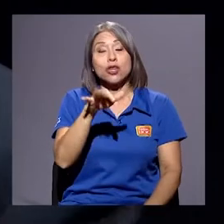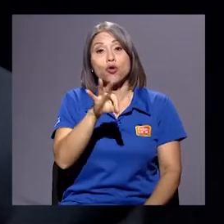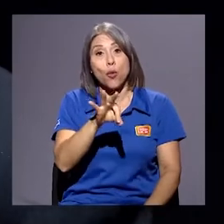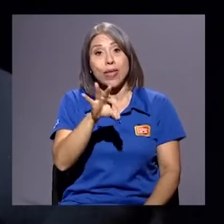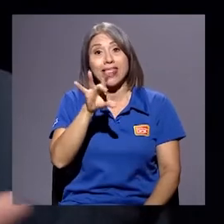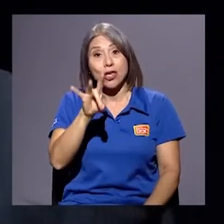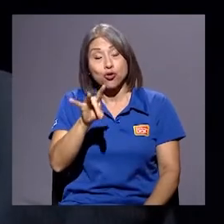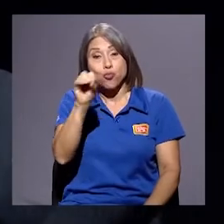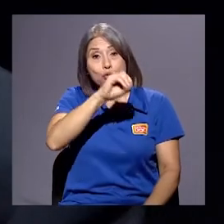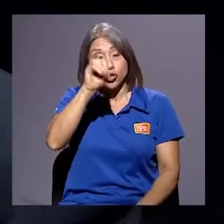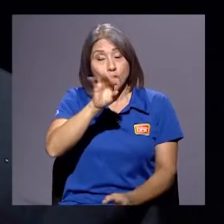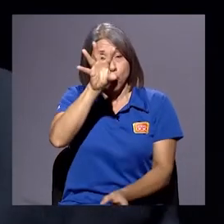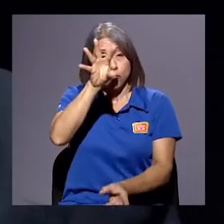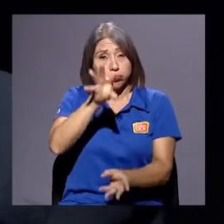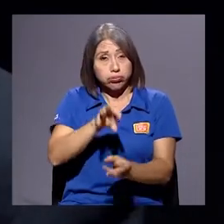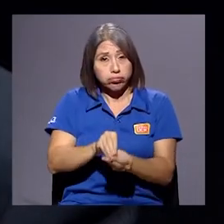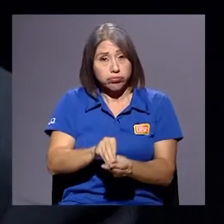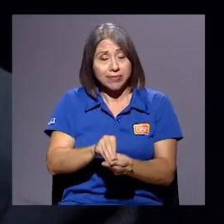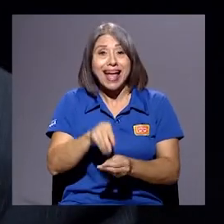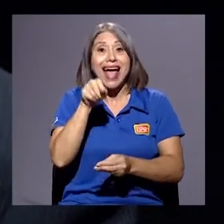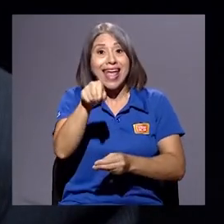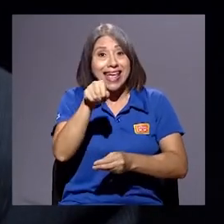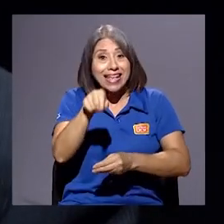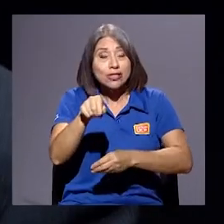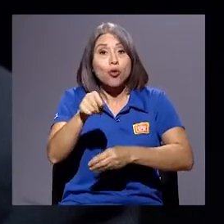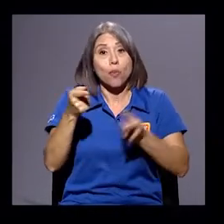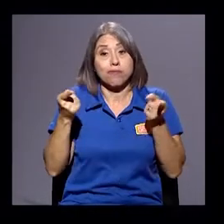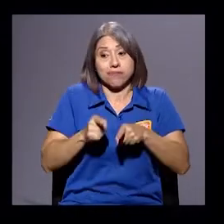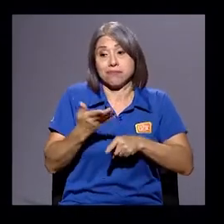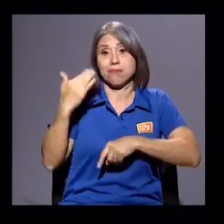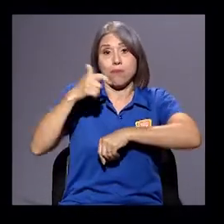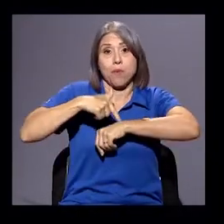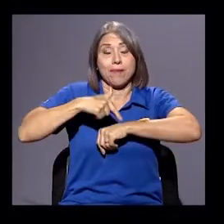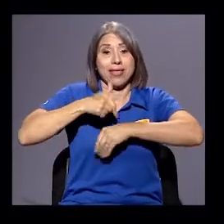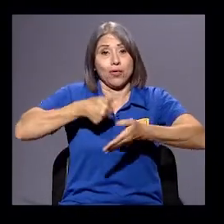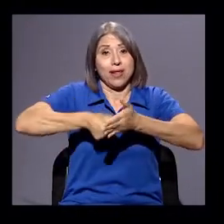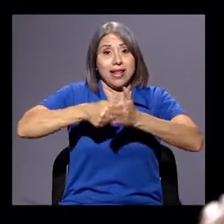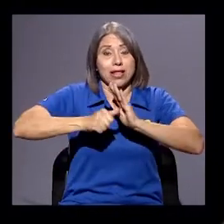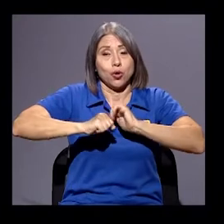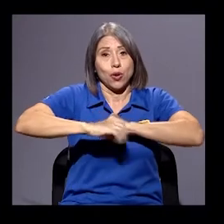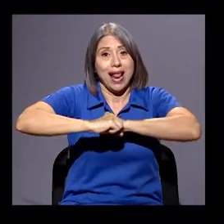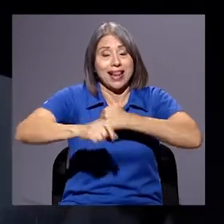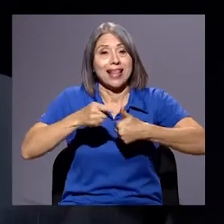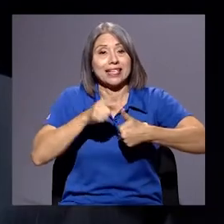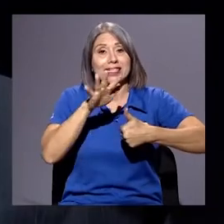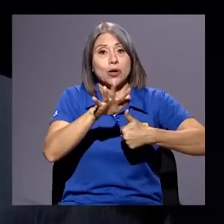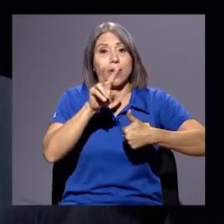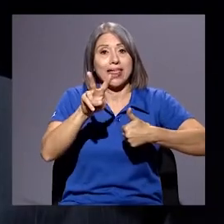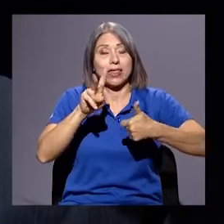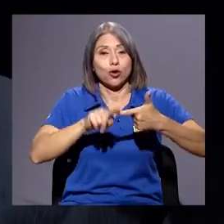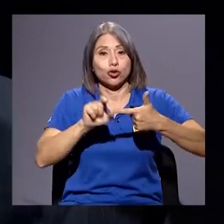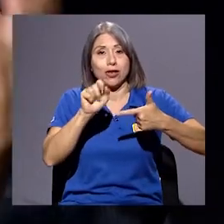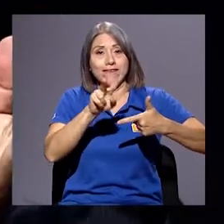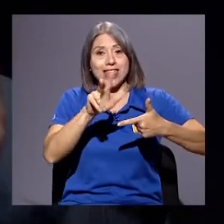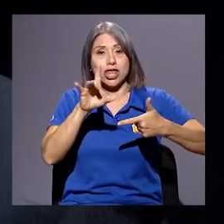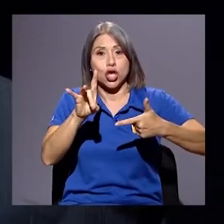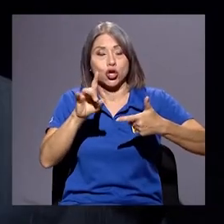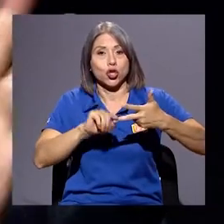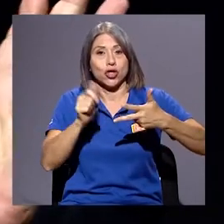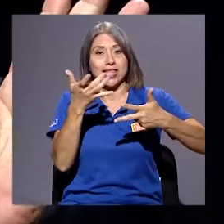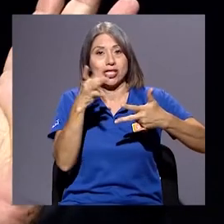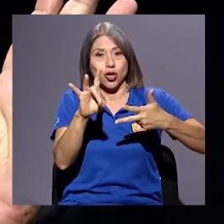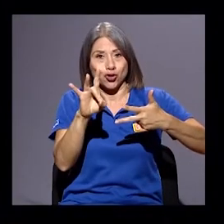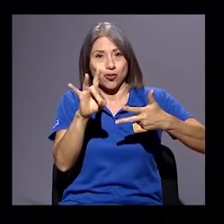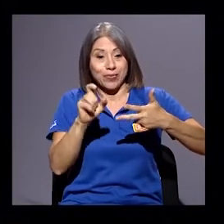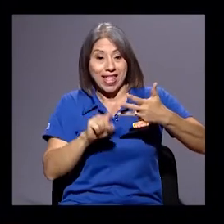fondo es que nos movemos en el momento electoral. 52, 28, 18 y 2% dice la encuesta son ateos o